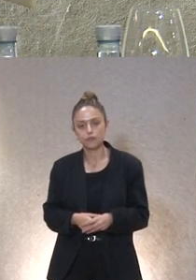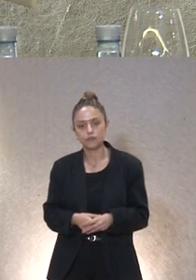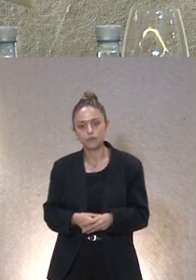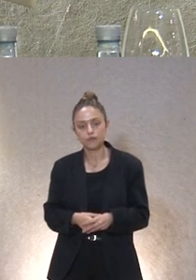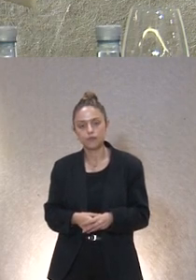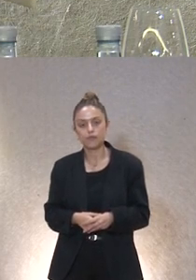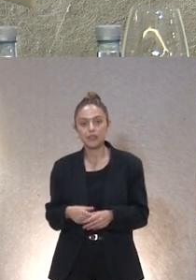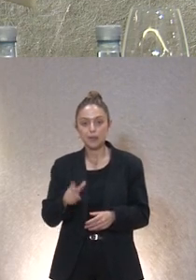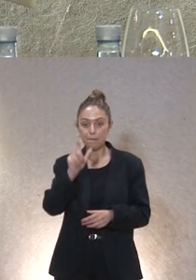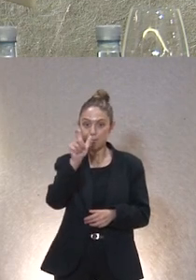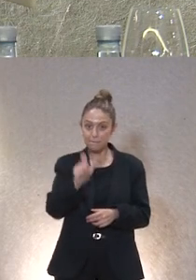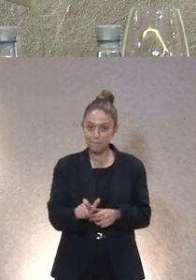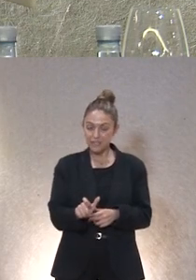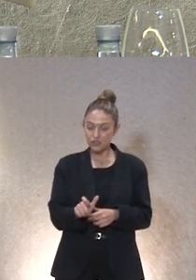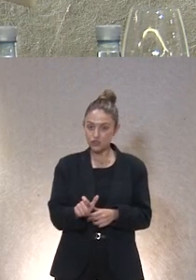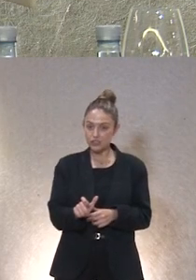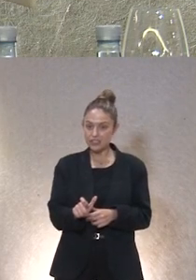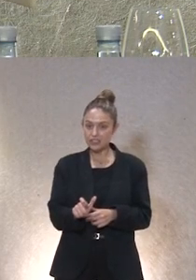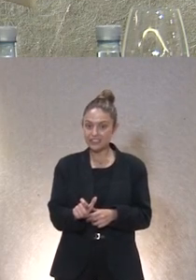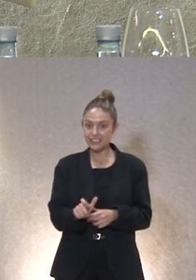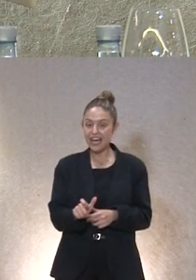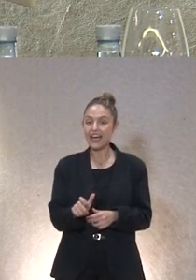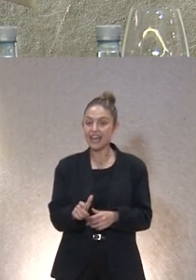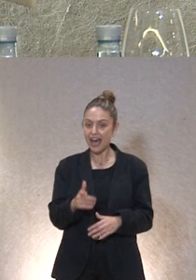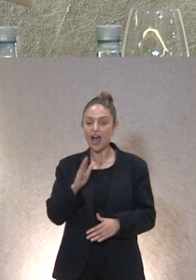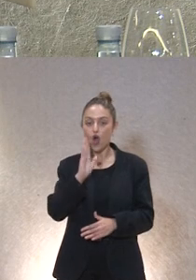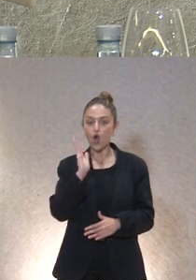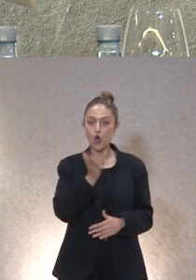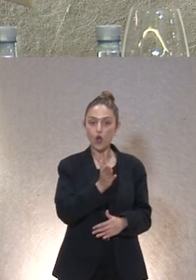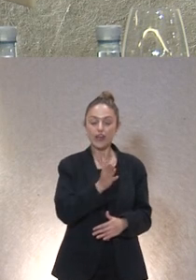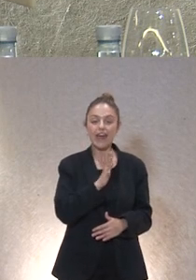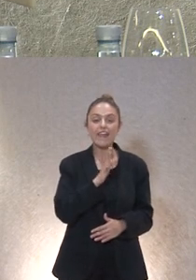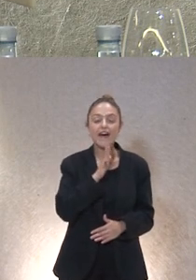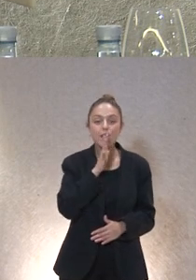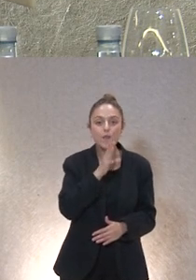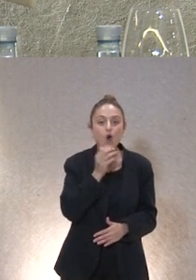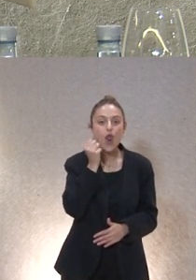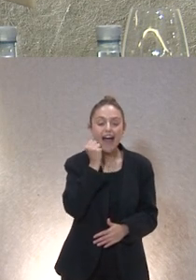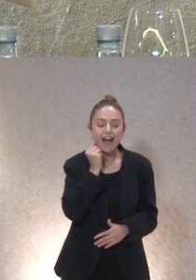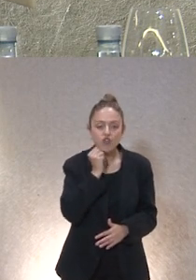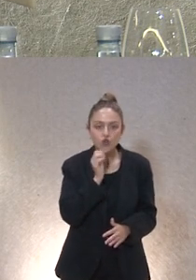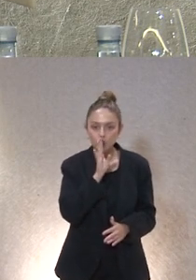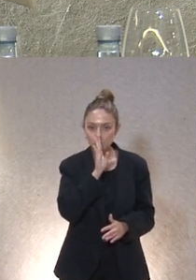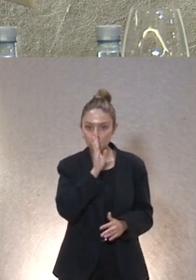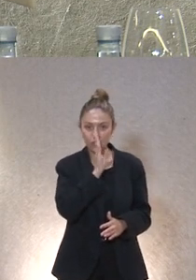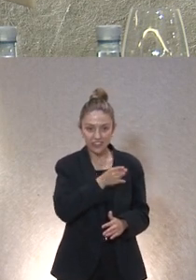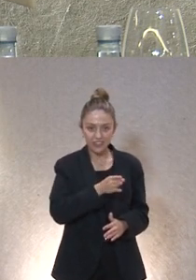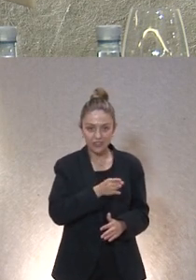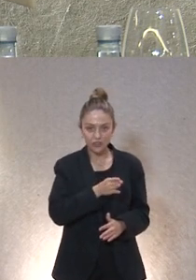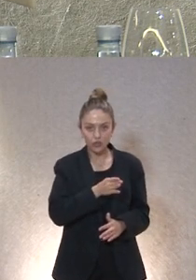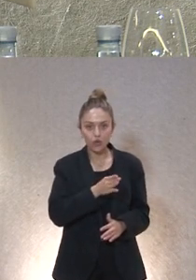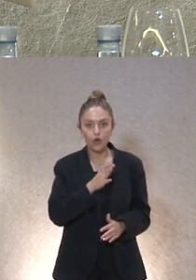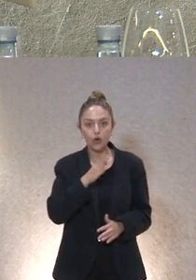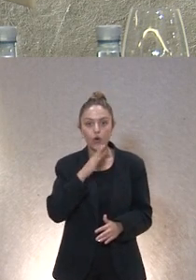hemos tenido a una persona condenada ya por acoso acoso directamente a otra persona por